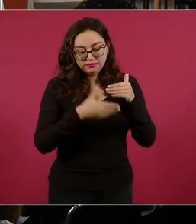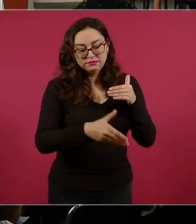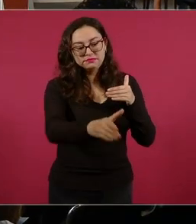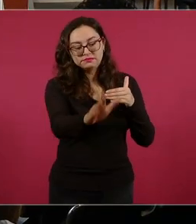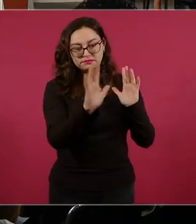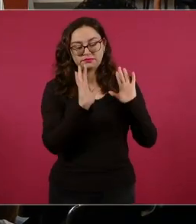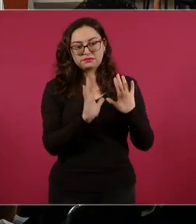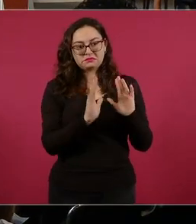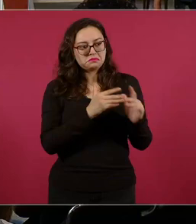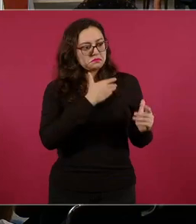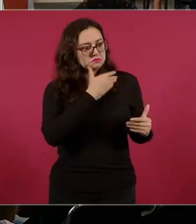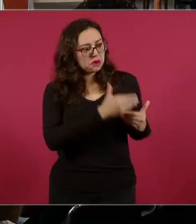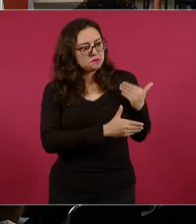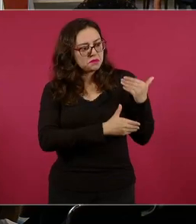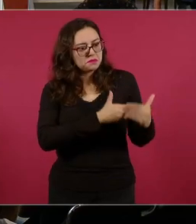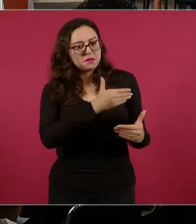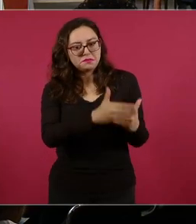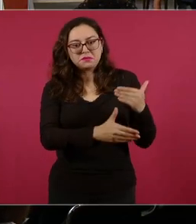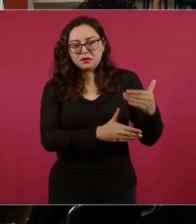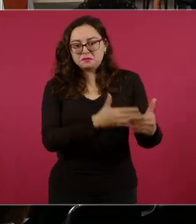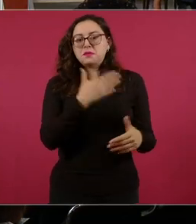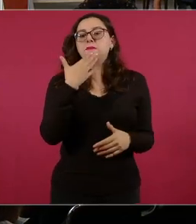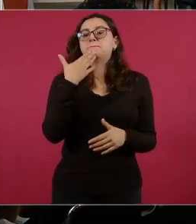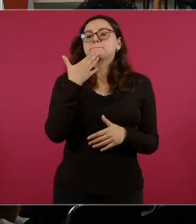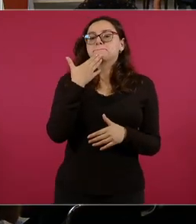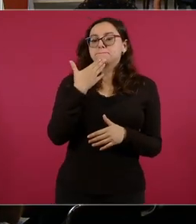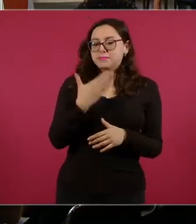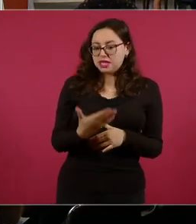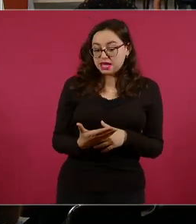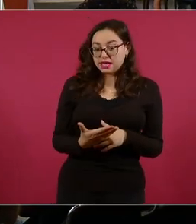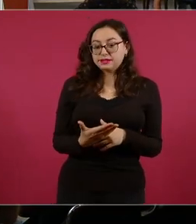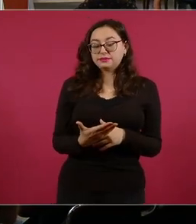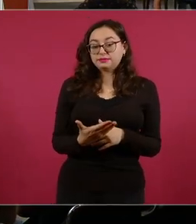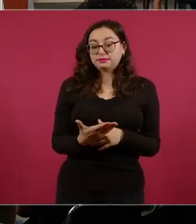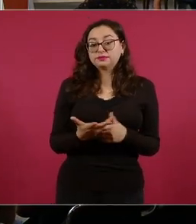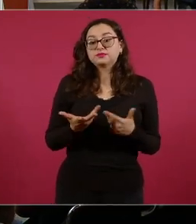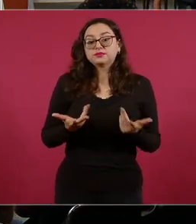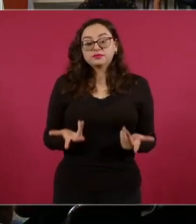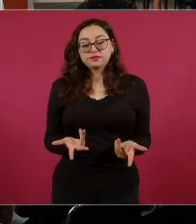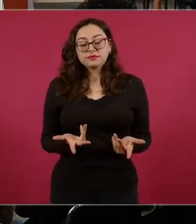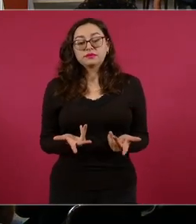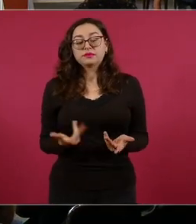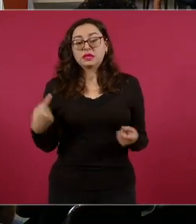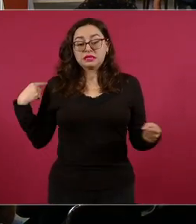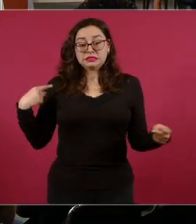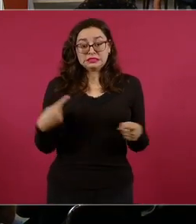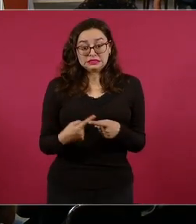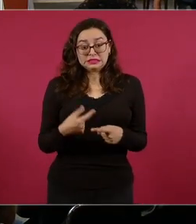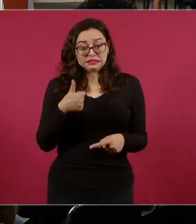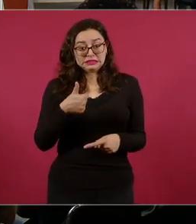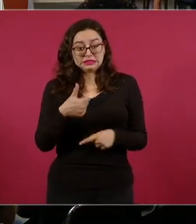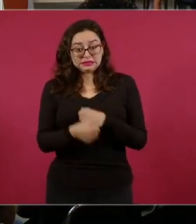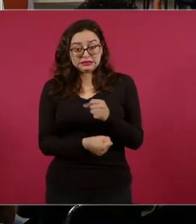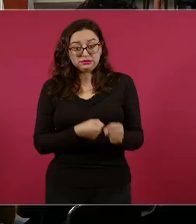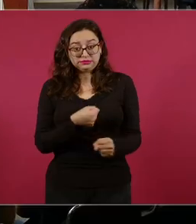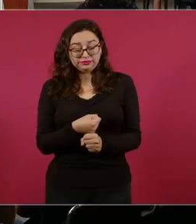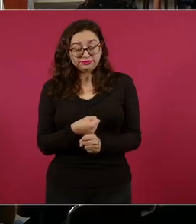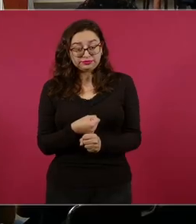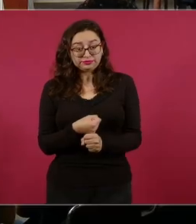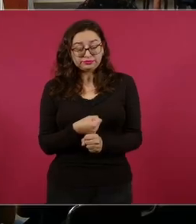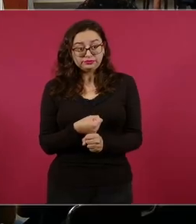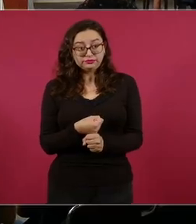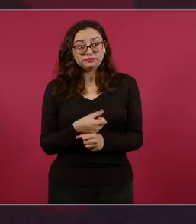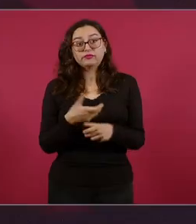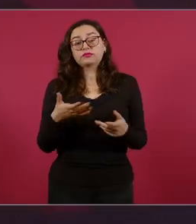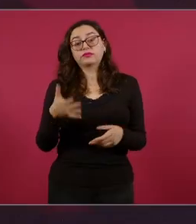muy bien, el hecho de que en este gobierno se desplazó a